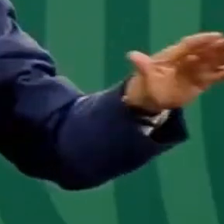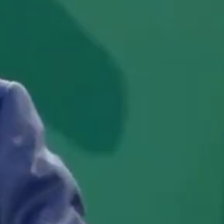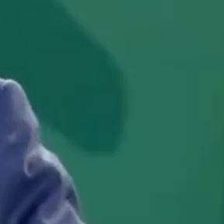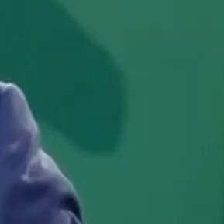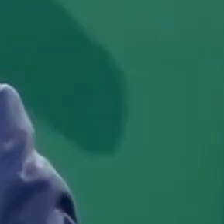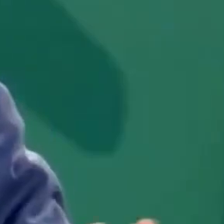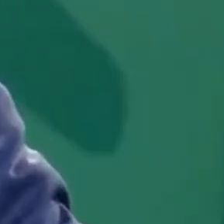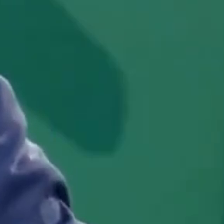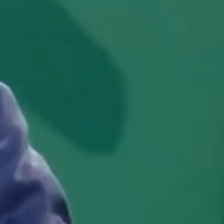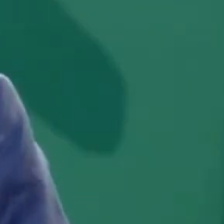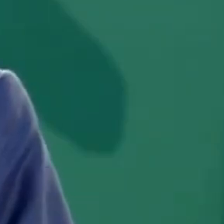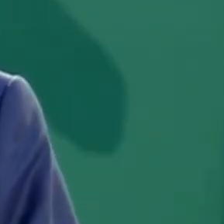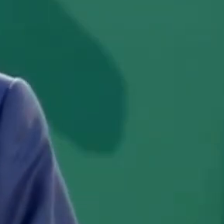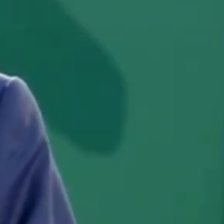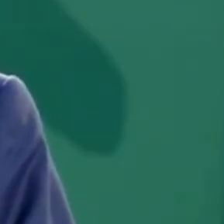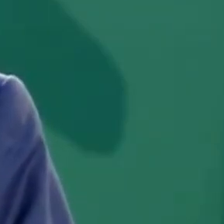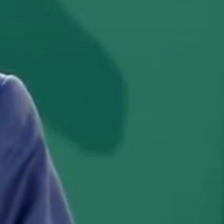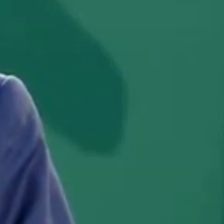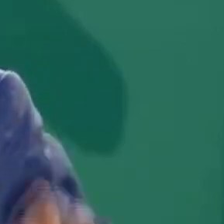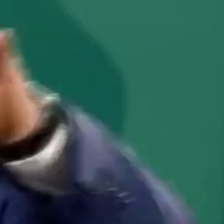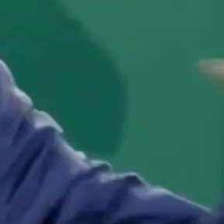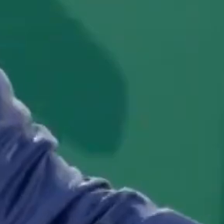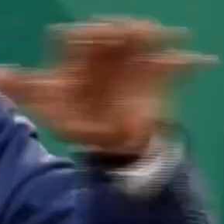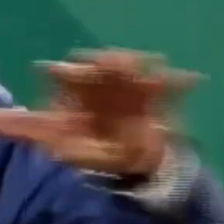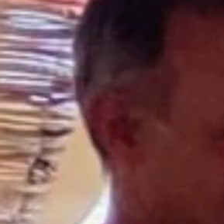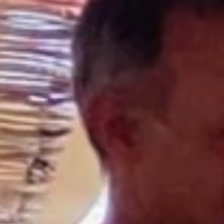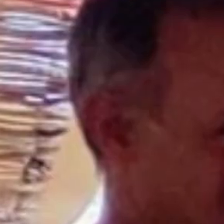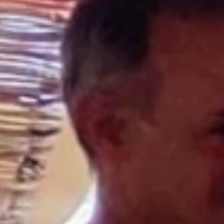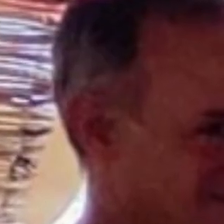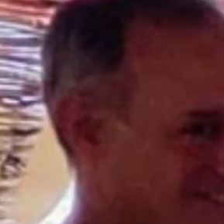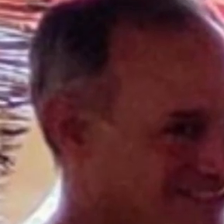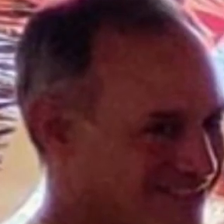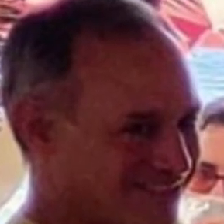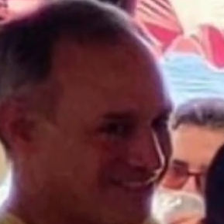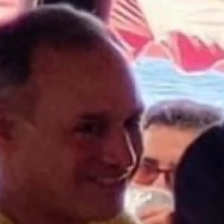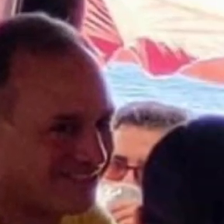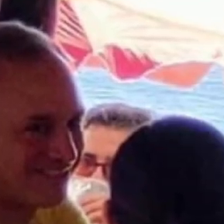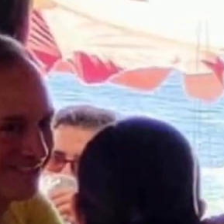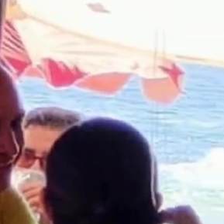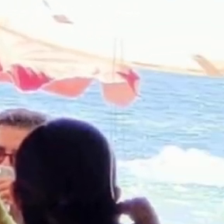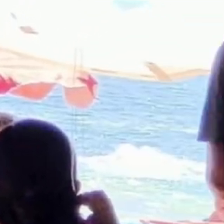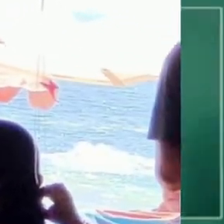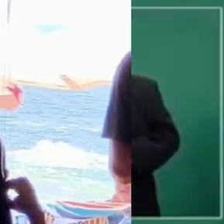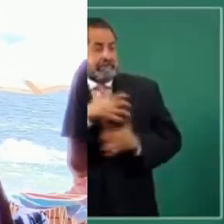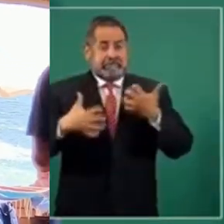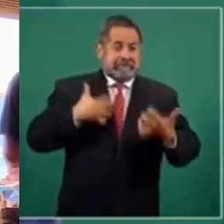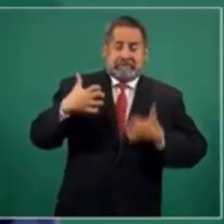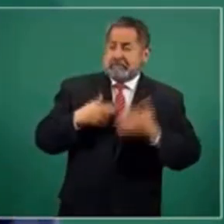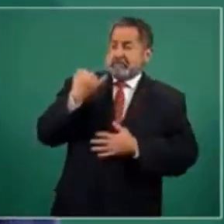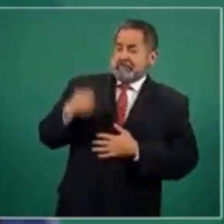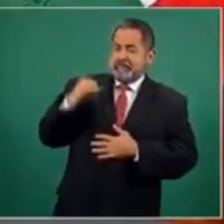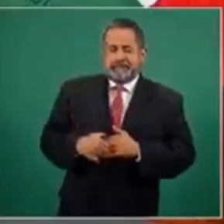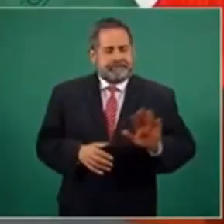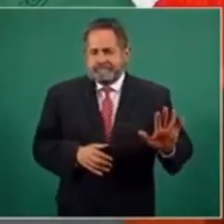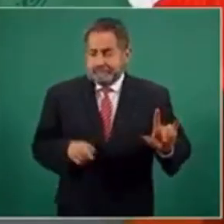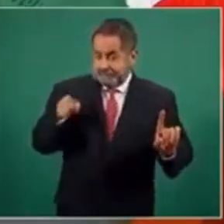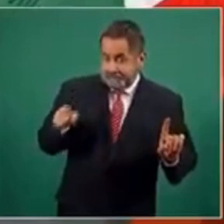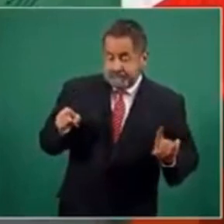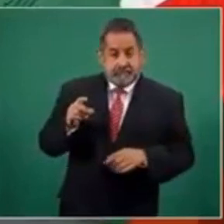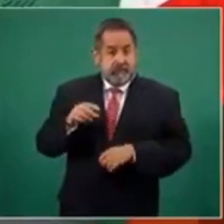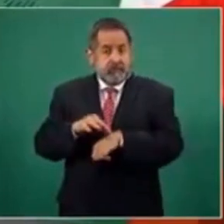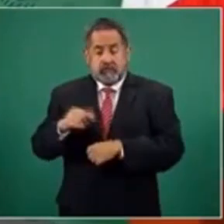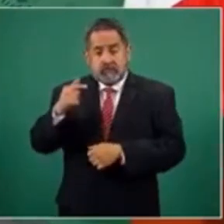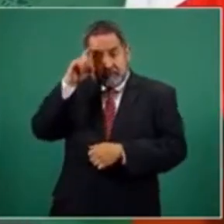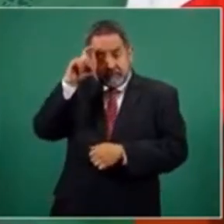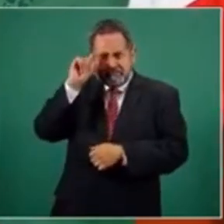funcionario en el mundo con esas características, aunque se enojen y ya se lo van a contestar, replicar. Es de primera el doctor